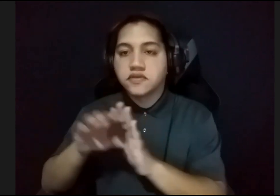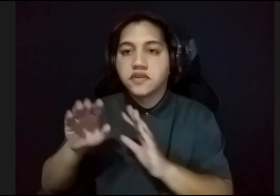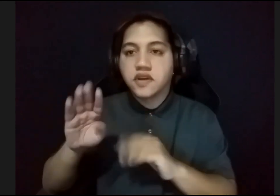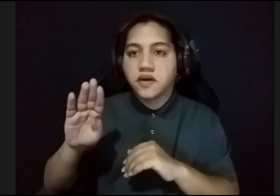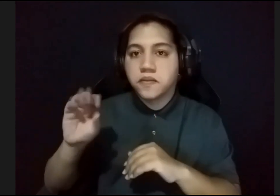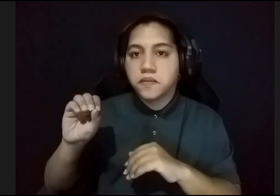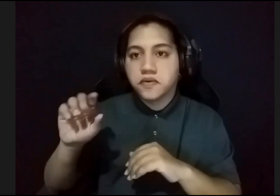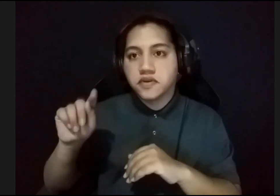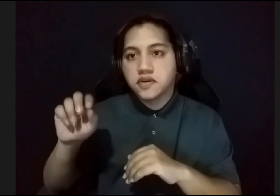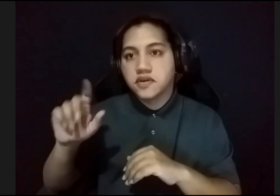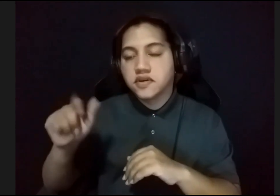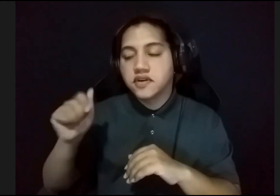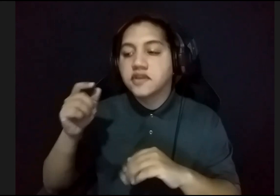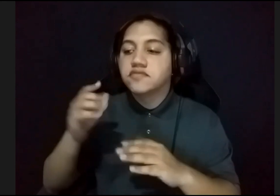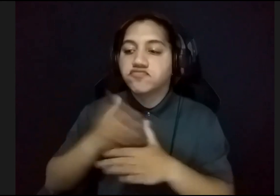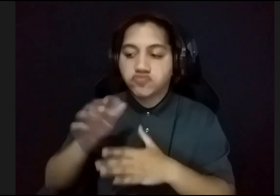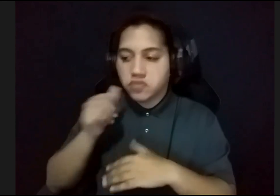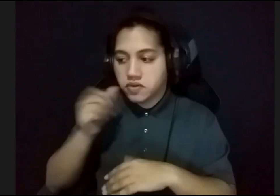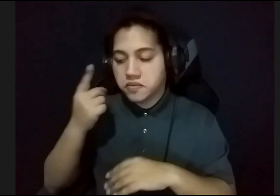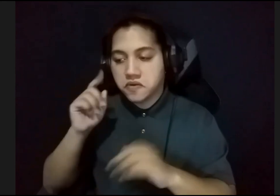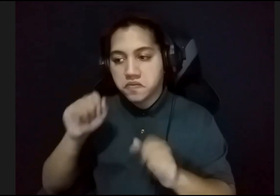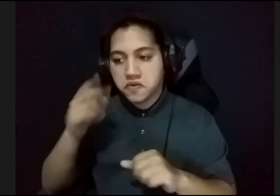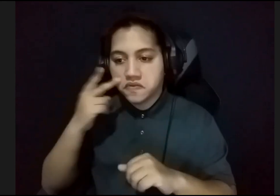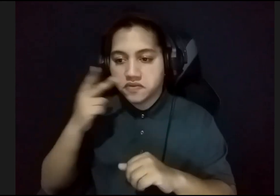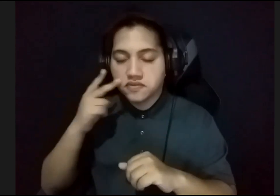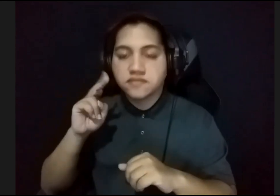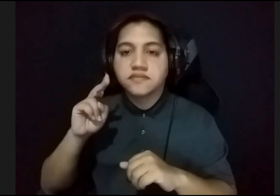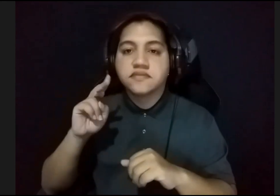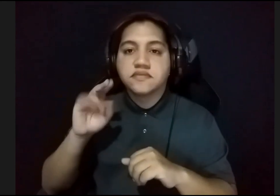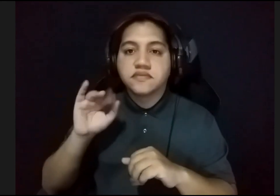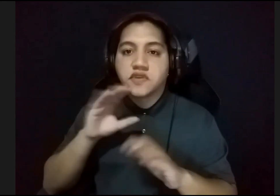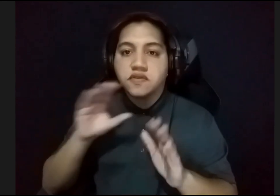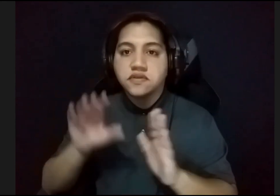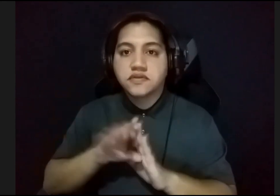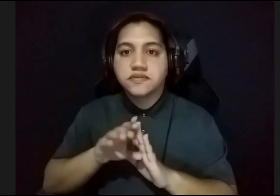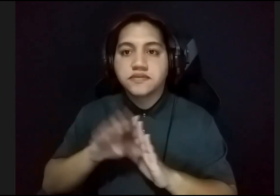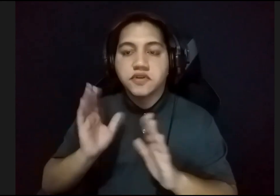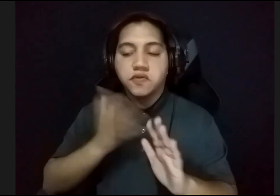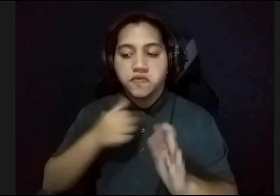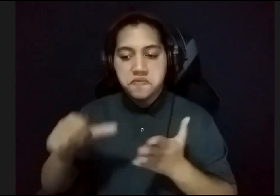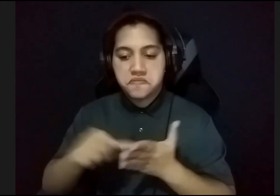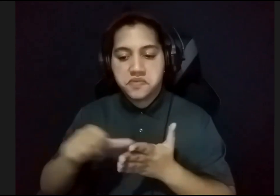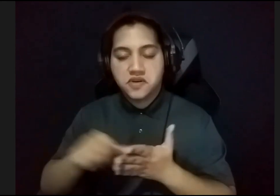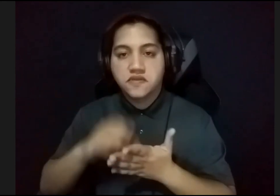Gracias Michelle. Así que, mañana, podrán ver esa foto, en nuestra página, de Facebook.